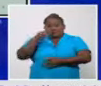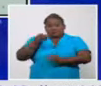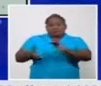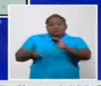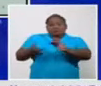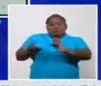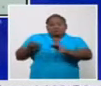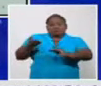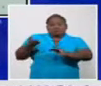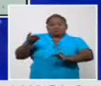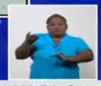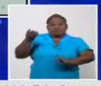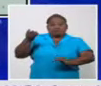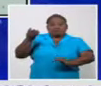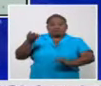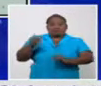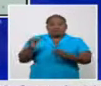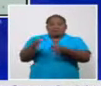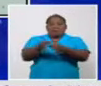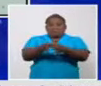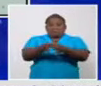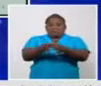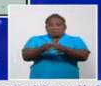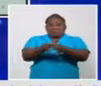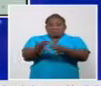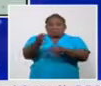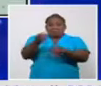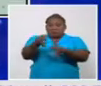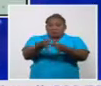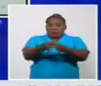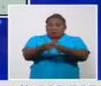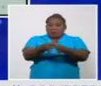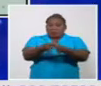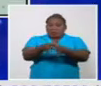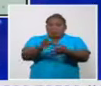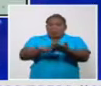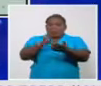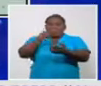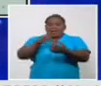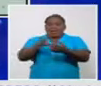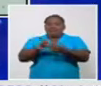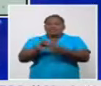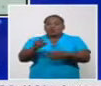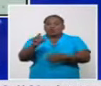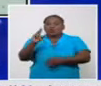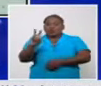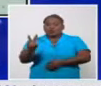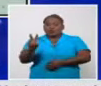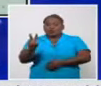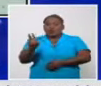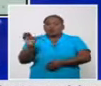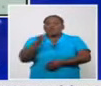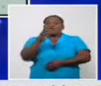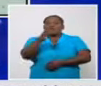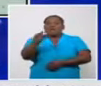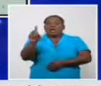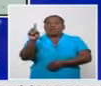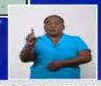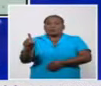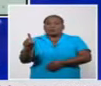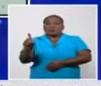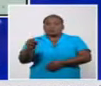universo pequeño de personas. Los Palacios 2 y Viñales 1. Artemisa, los 9 pacientes